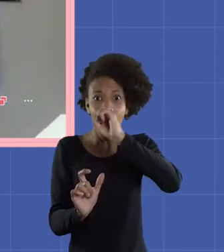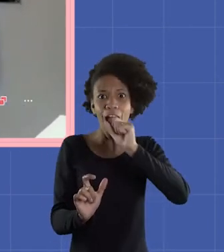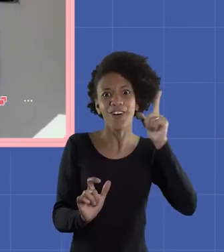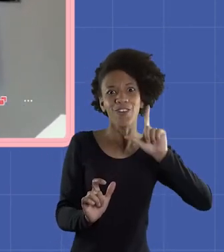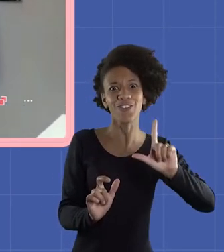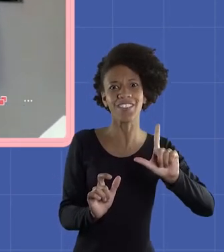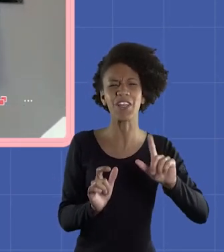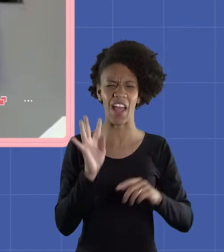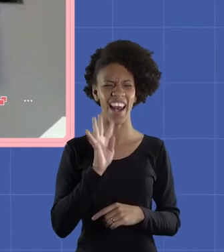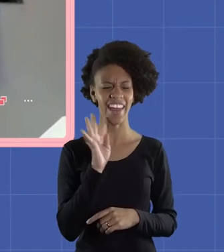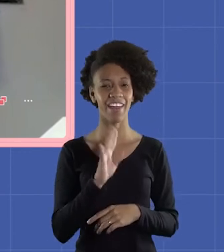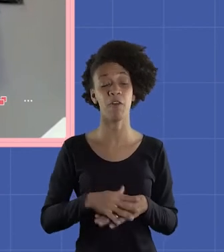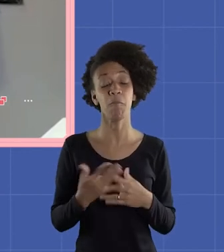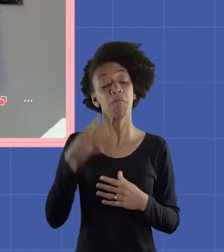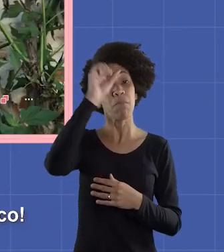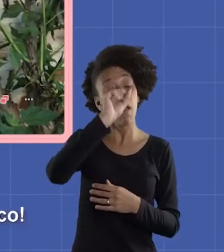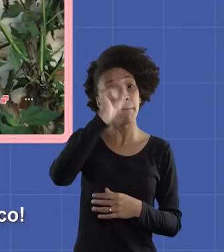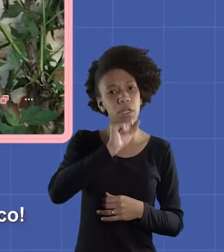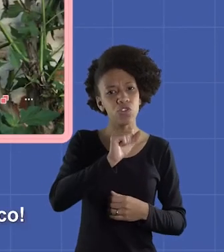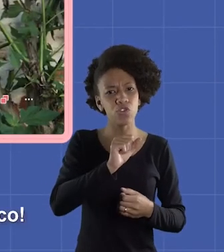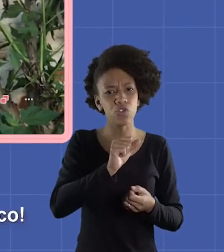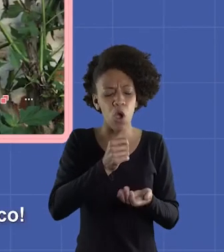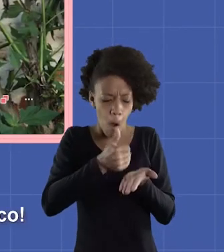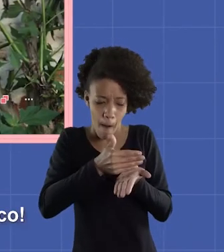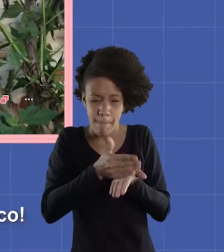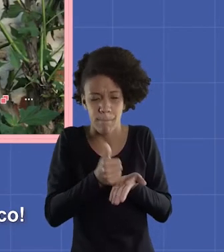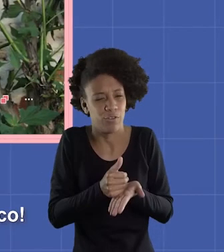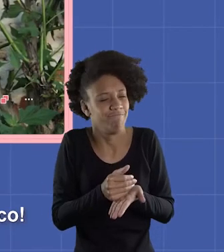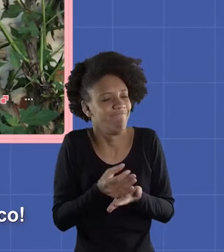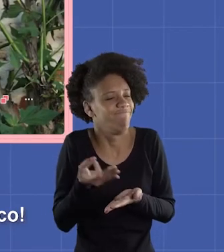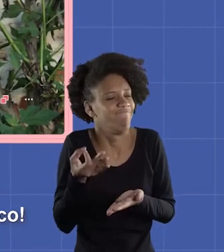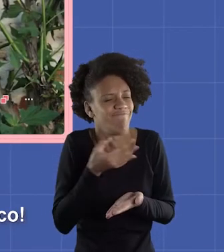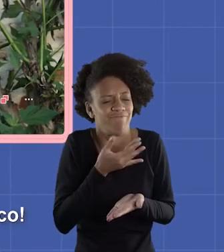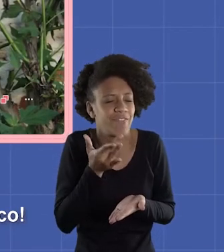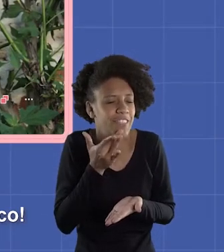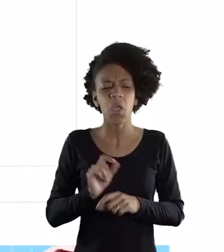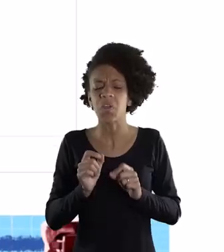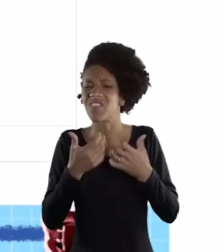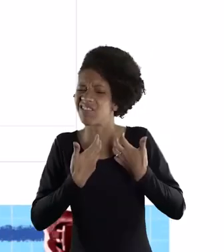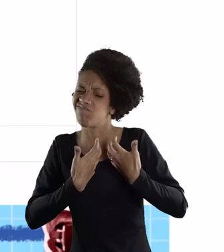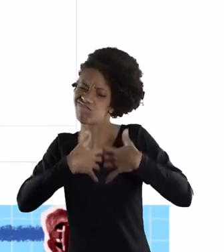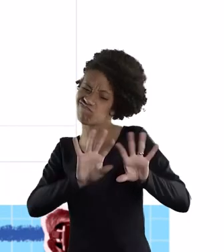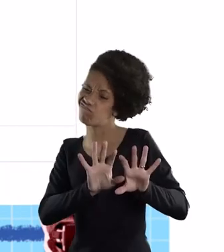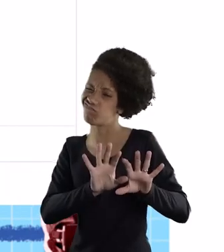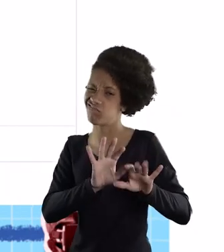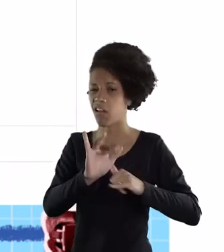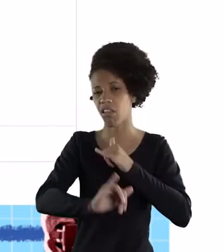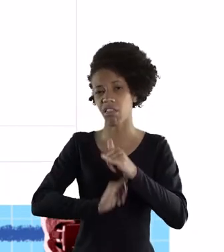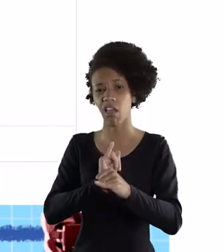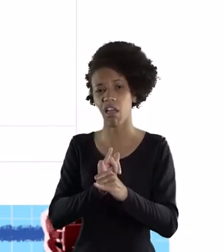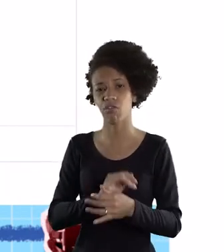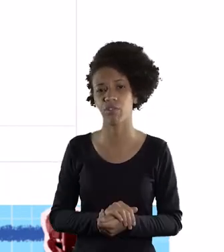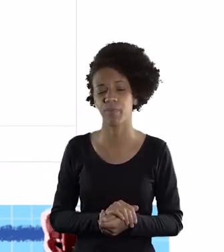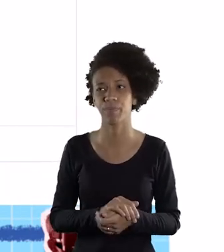hay palabras que yo puedo aprender y me parece buenísimo. Yo aprendí a hacer una talca italiana